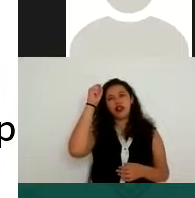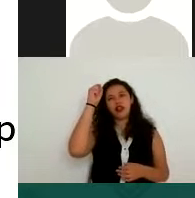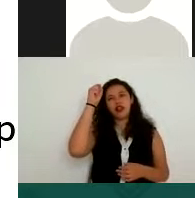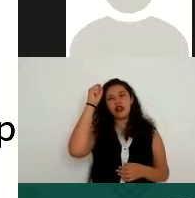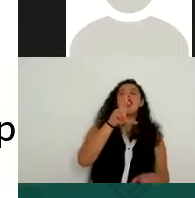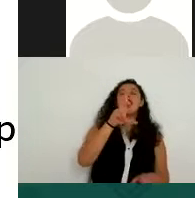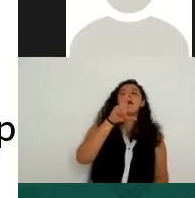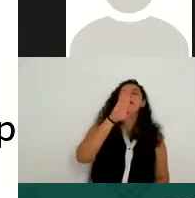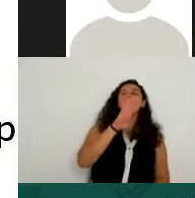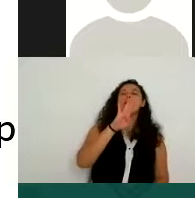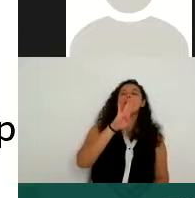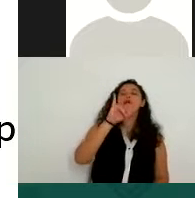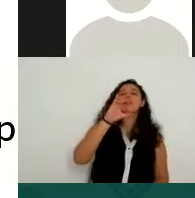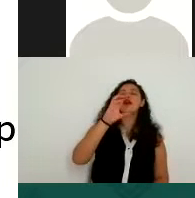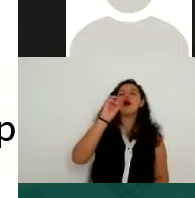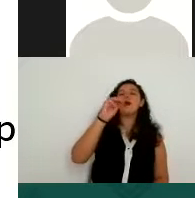datos pueden ser estos?